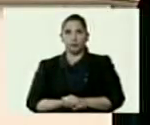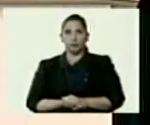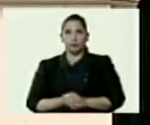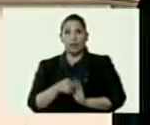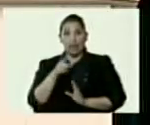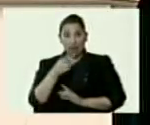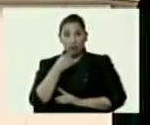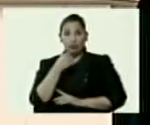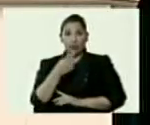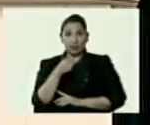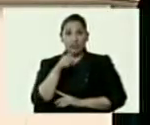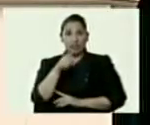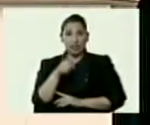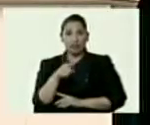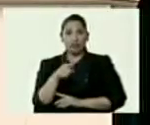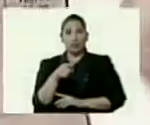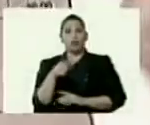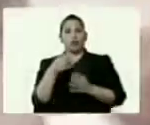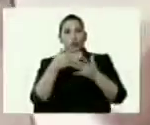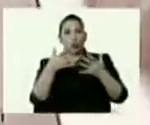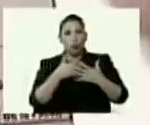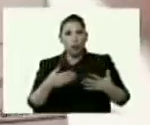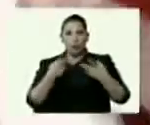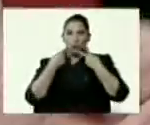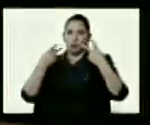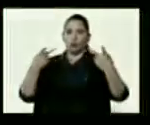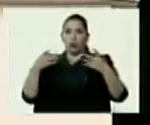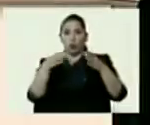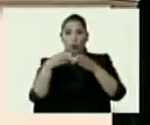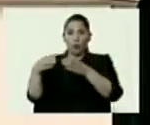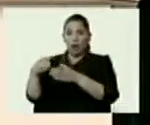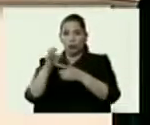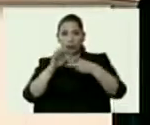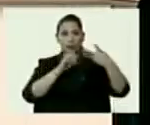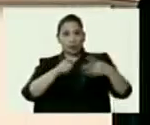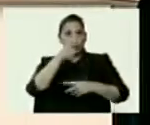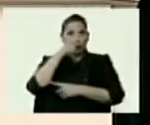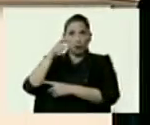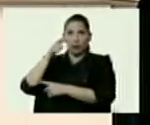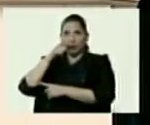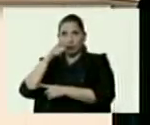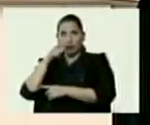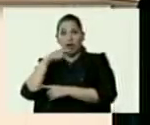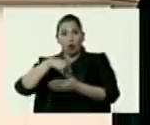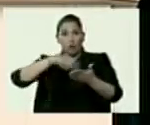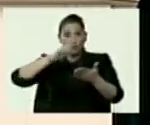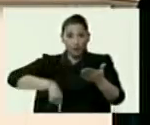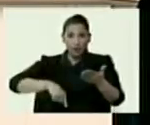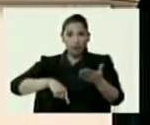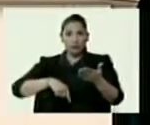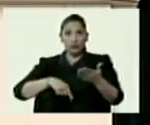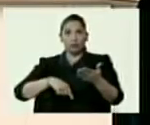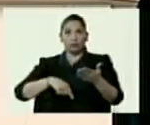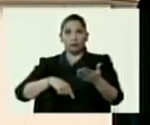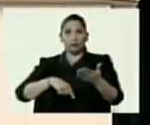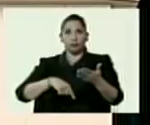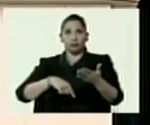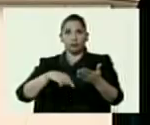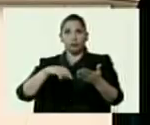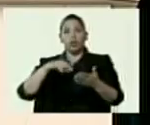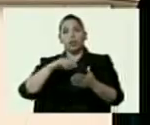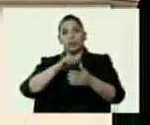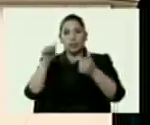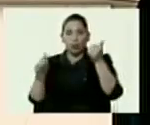es lo que dice este documento, este radiograma publicado por el Comando Estratégico Operacional y lo firma José Ornella Ferreira, segundo del